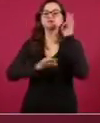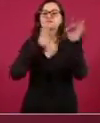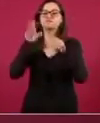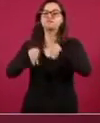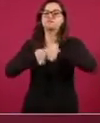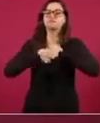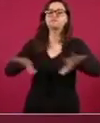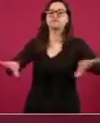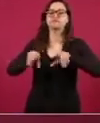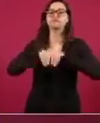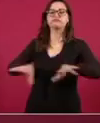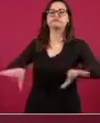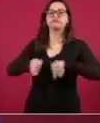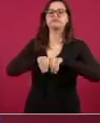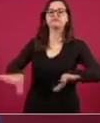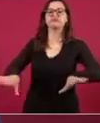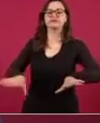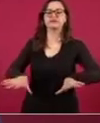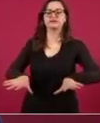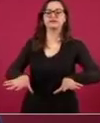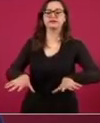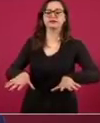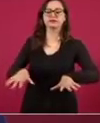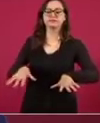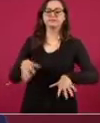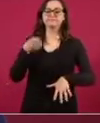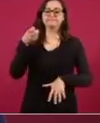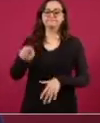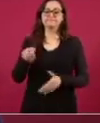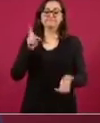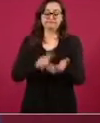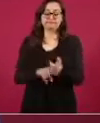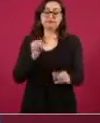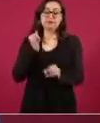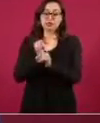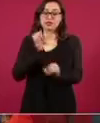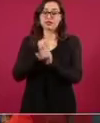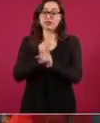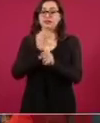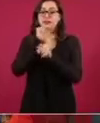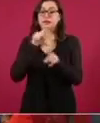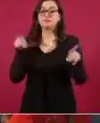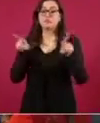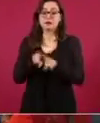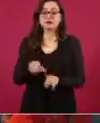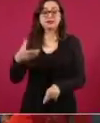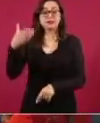porque fue una transmisión en vivo.